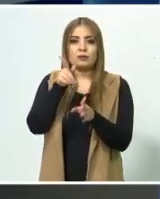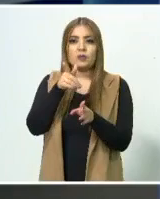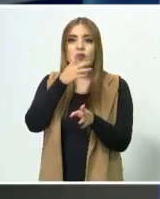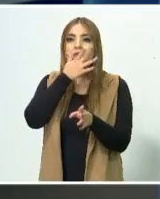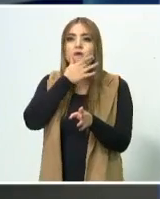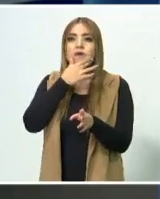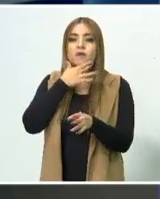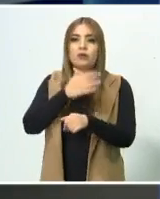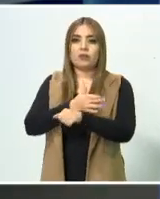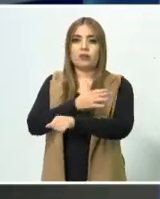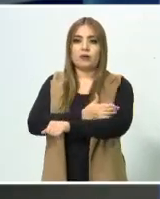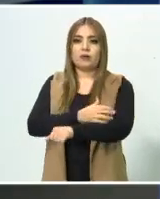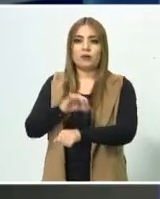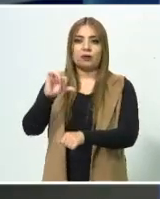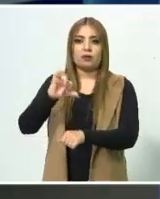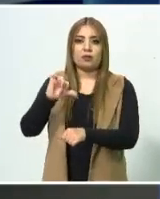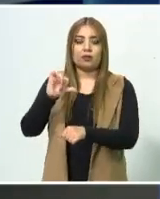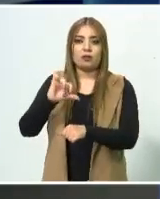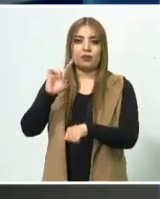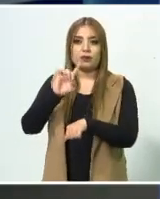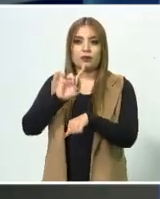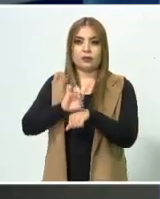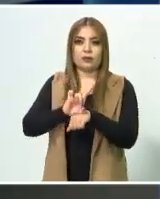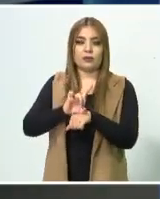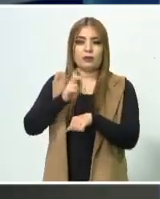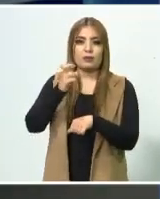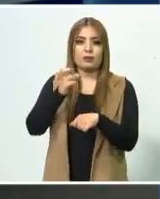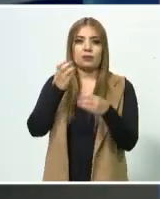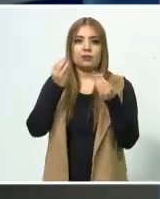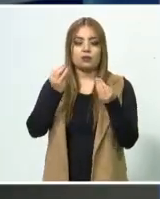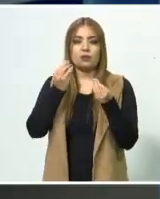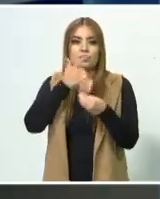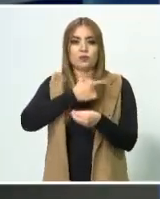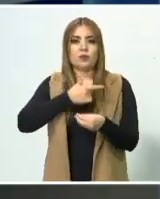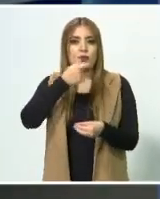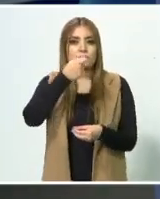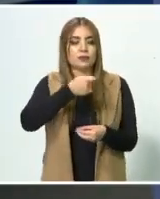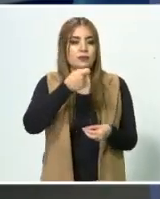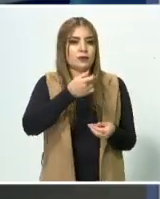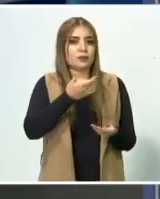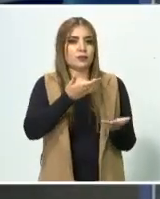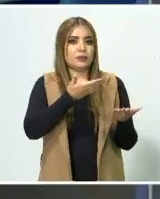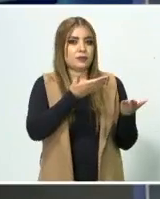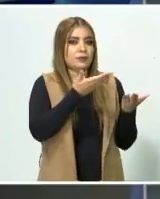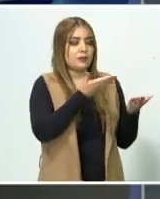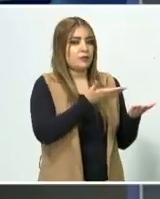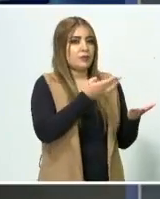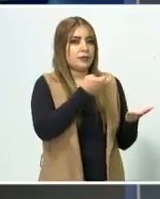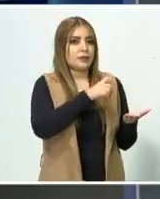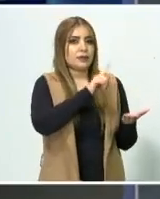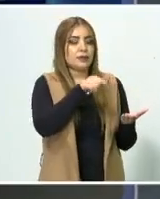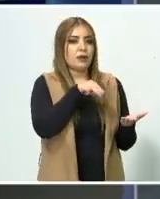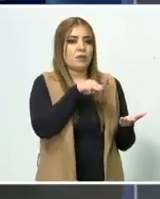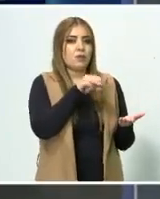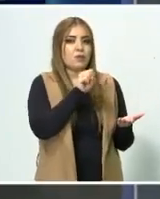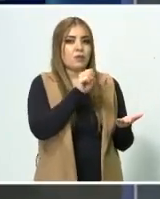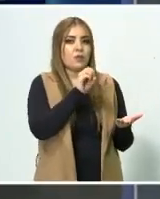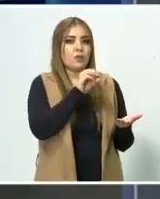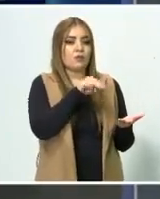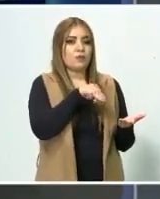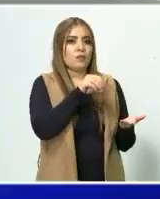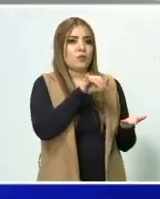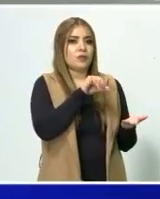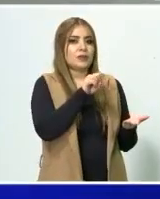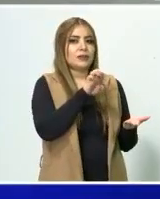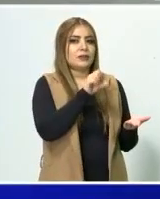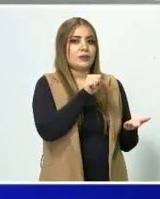que me acompaña el día de hoy y que a quien me da mucho gusto saludar y conocer. Moisés te llamas, ¿cierto? Sí. Moisés